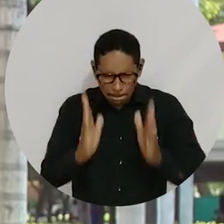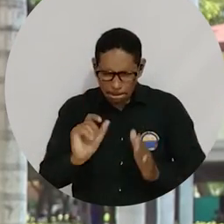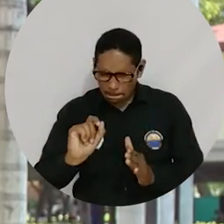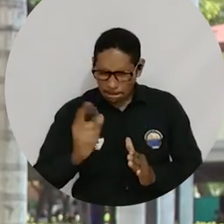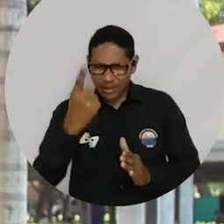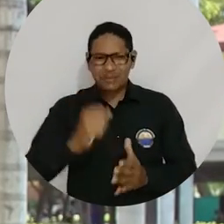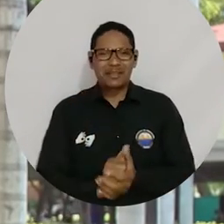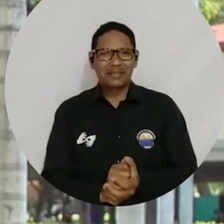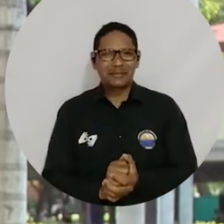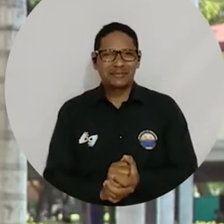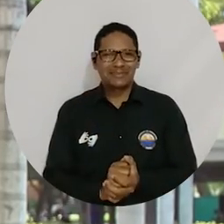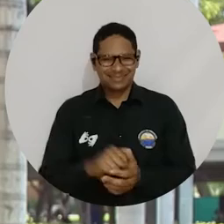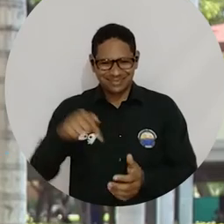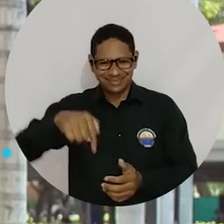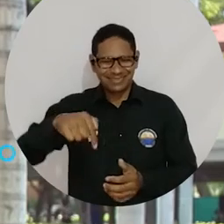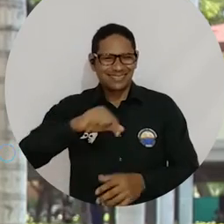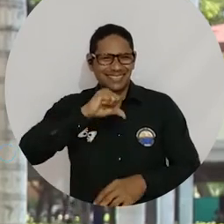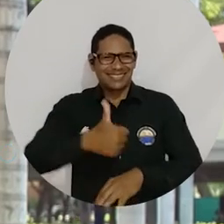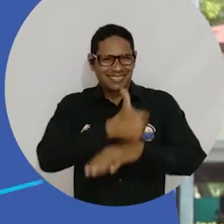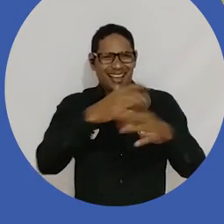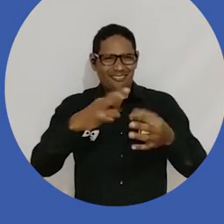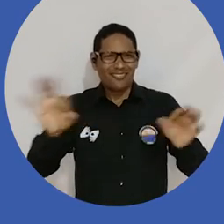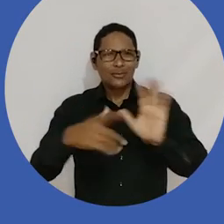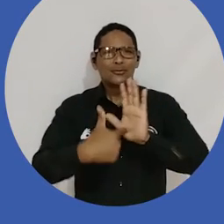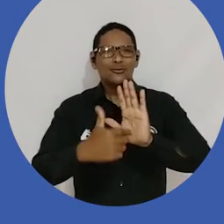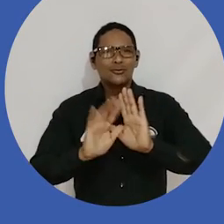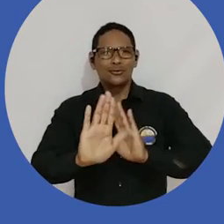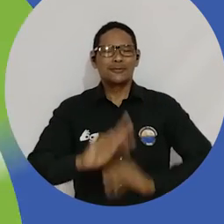lema de nuestro rector, el doctor Pablo Vera.